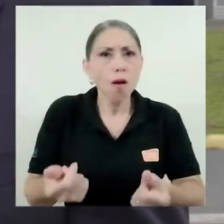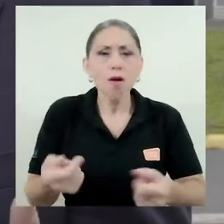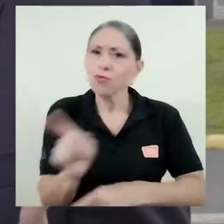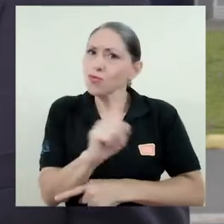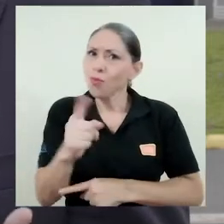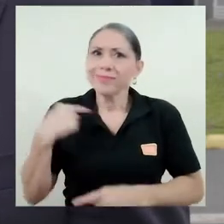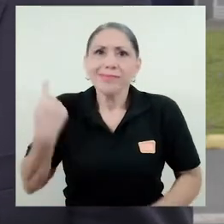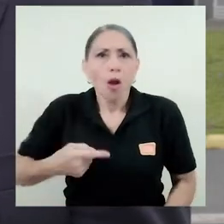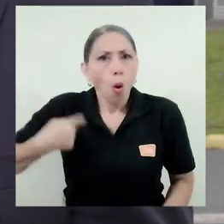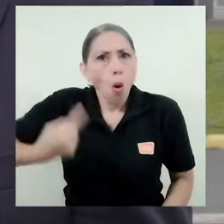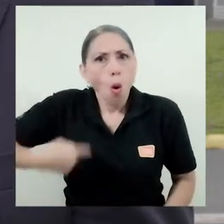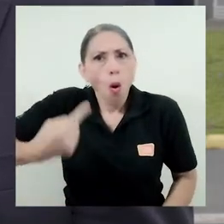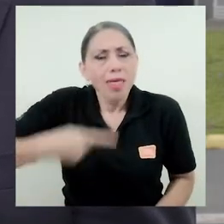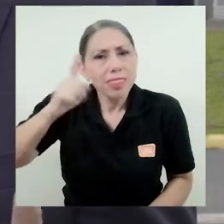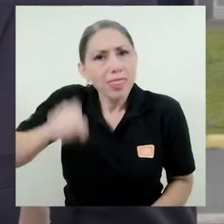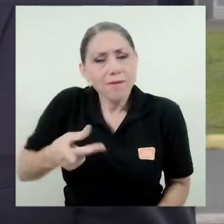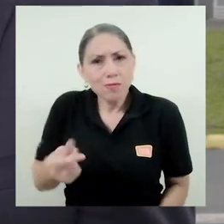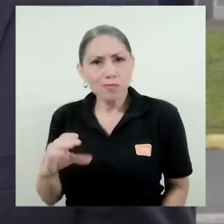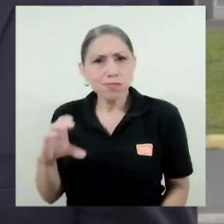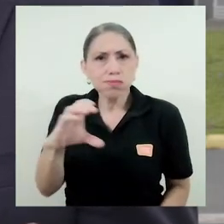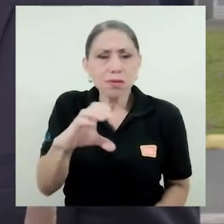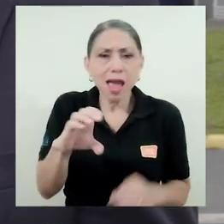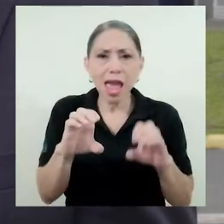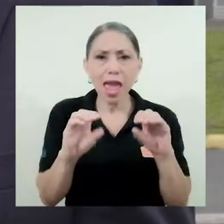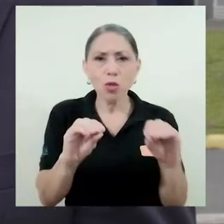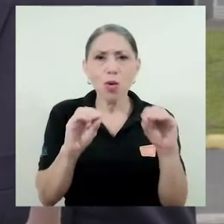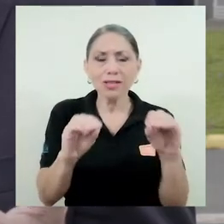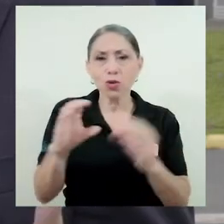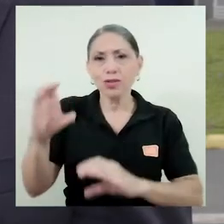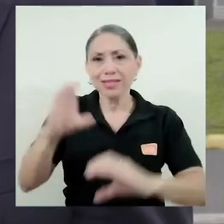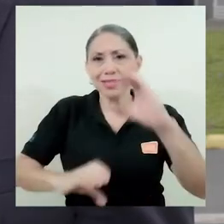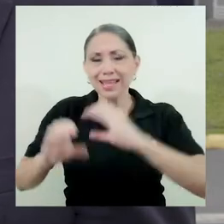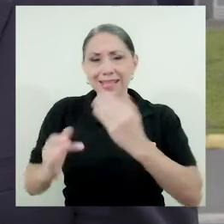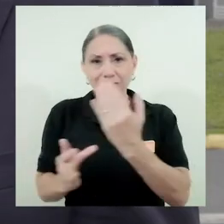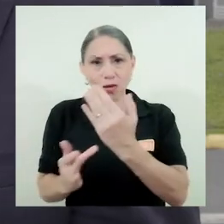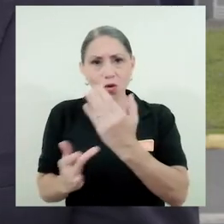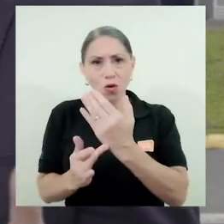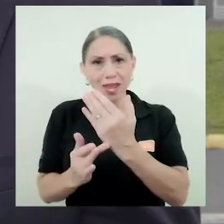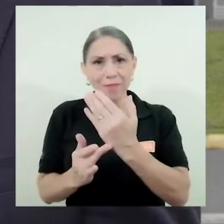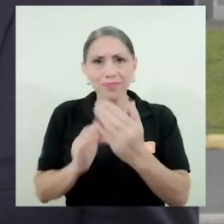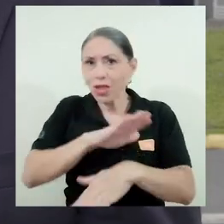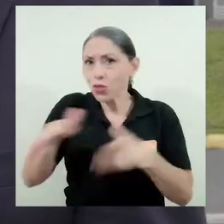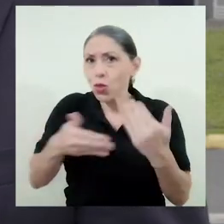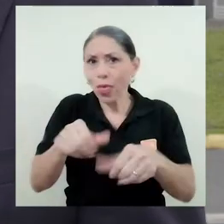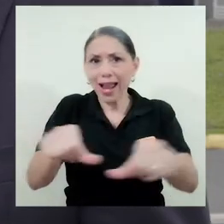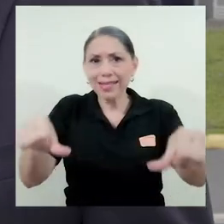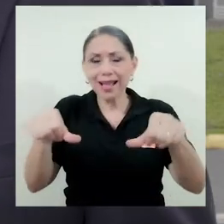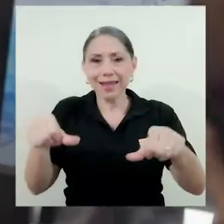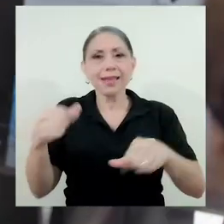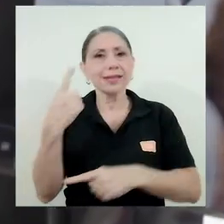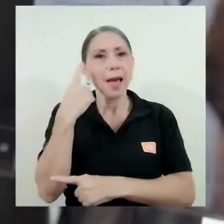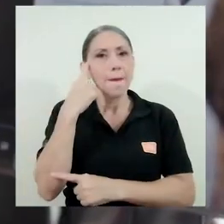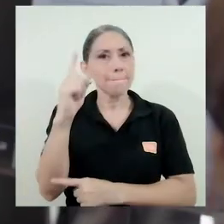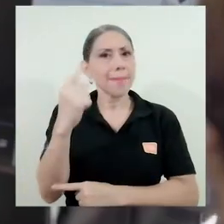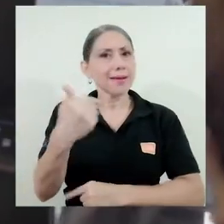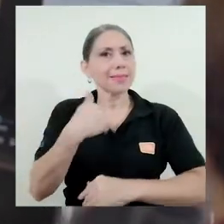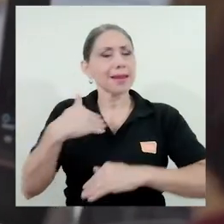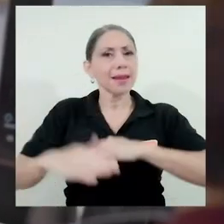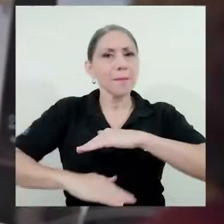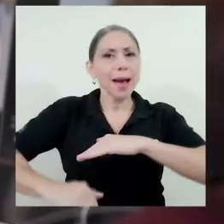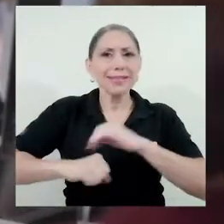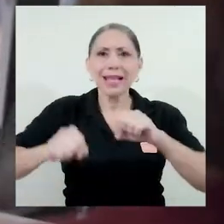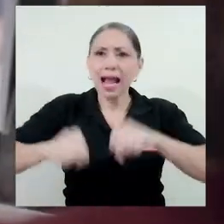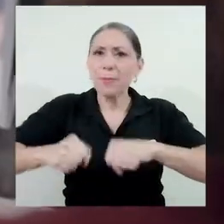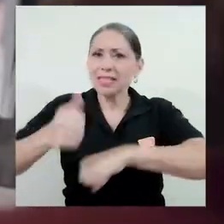invirtiendo constantemente en educación, en ciencia, en tecnología, en todas estas áreas, para tener esa